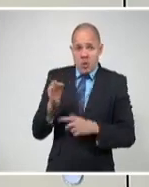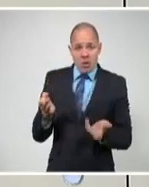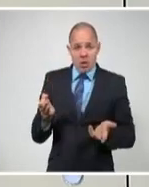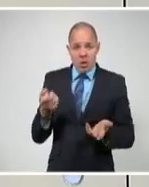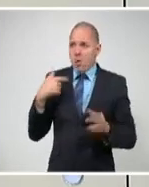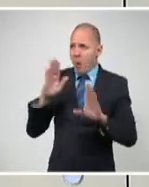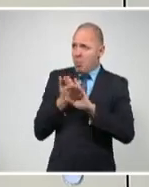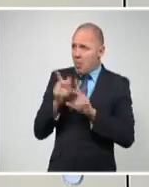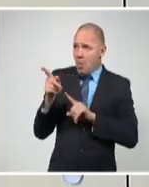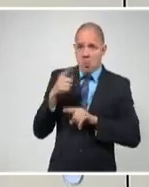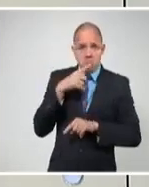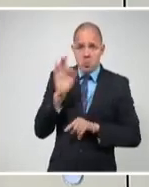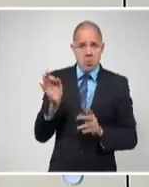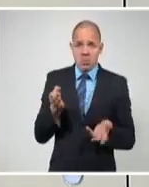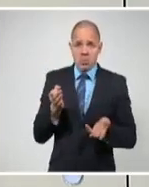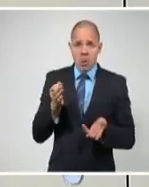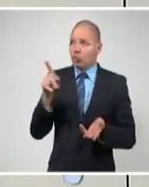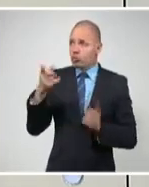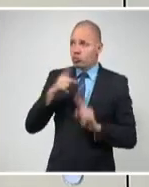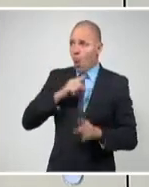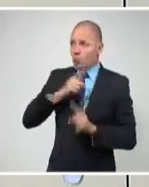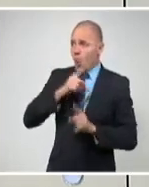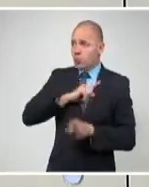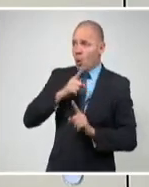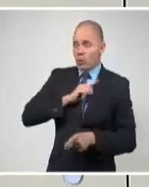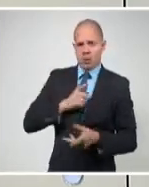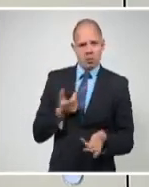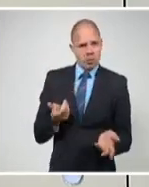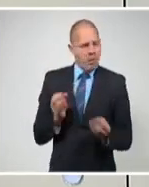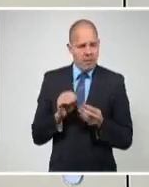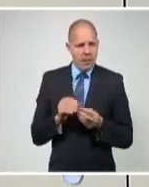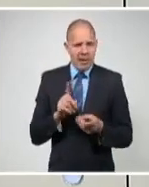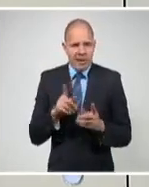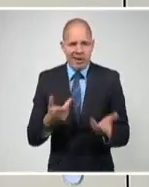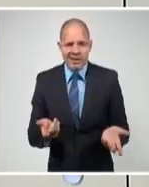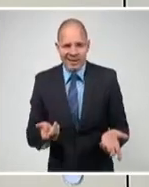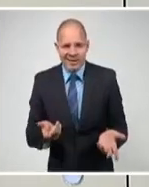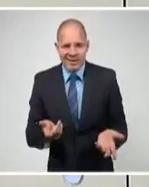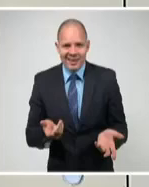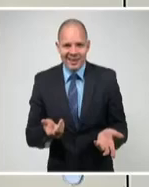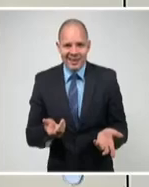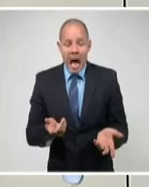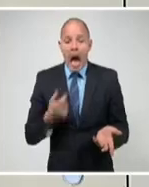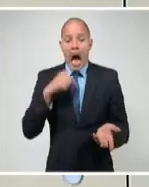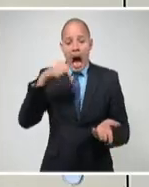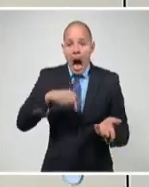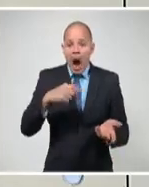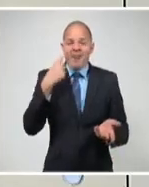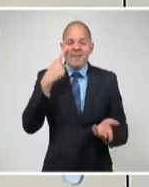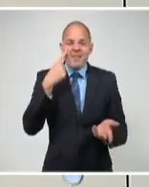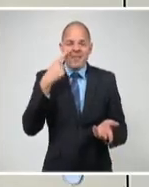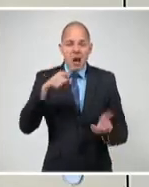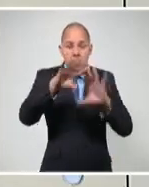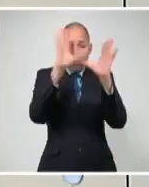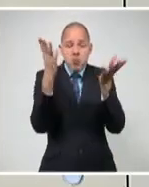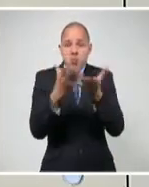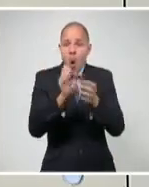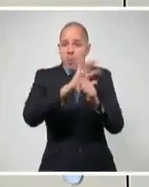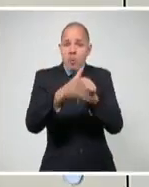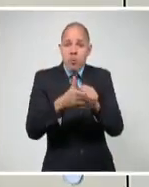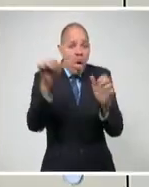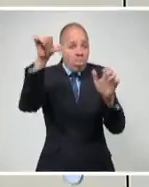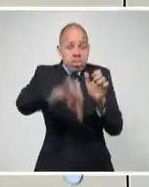que no aflojan ni ahora, cuando una pandemia mundial debe sacudirnos de esas políticas que estrechan las arcas